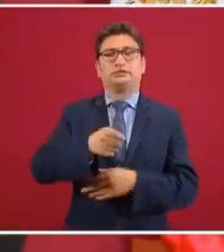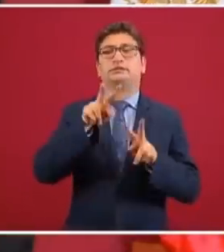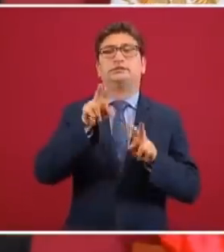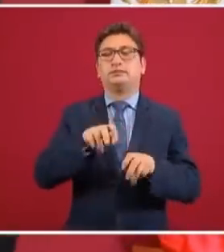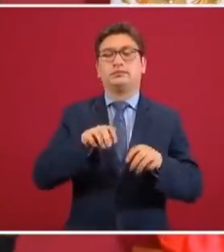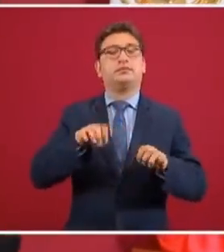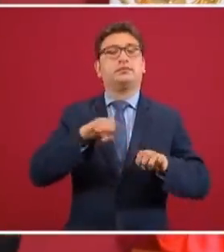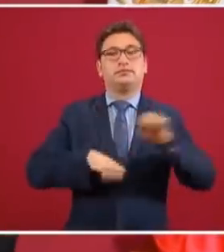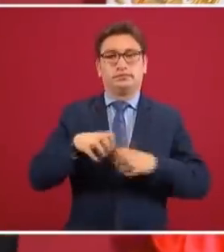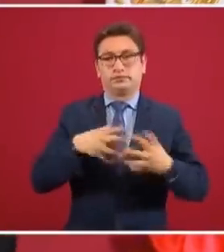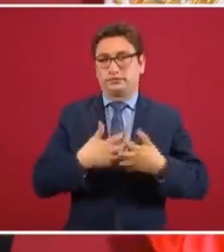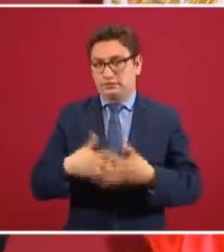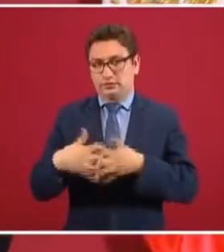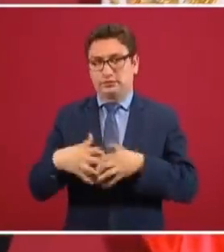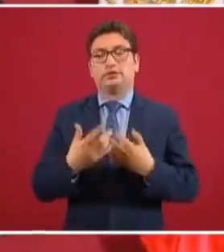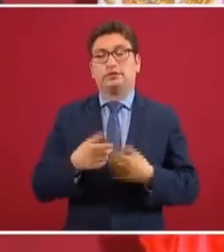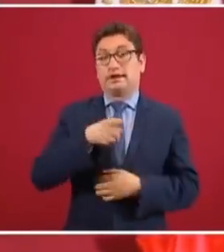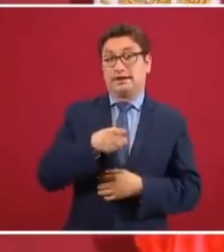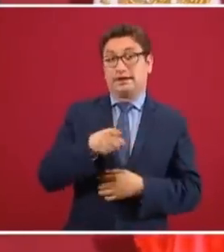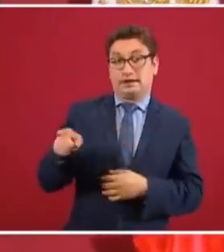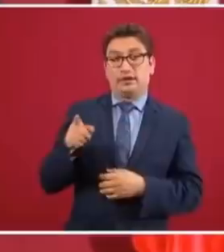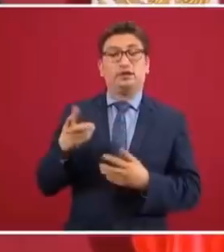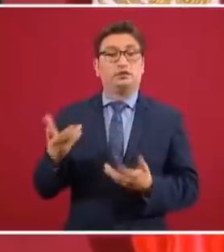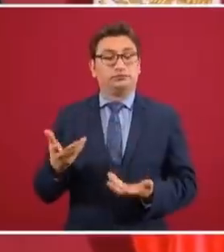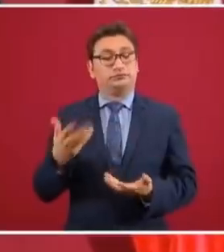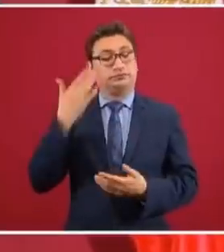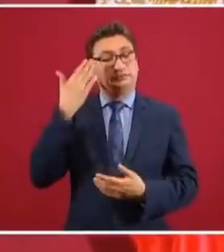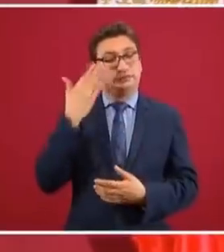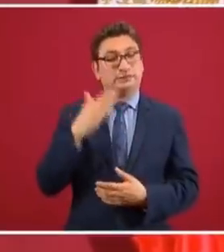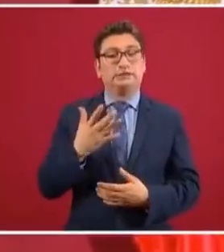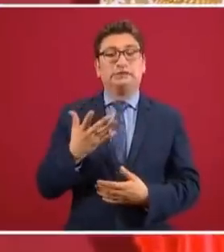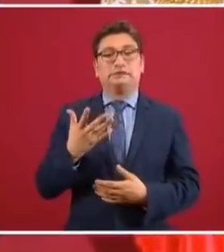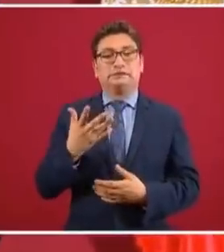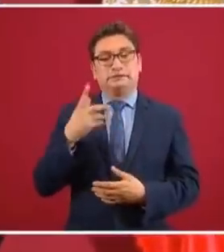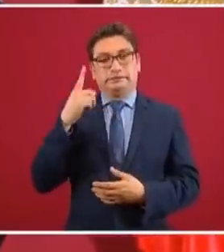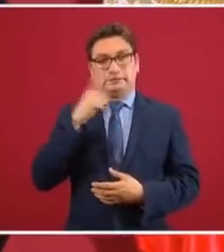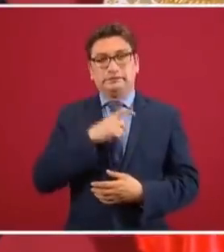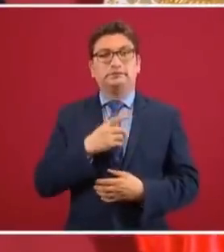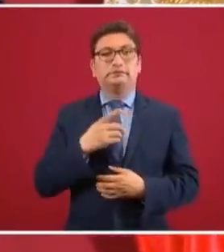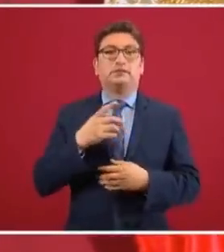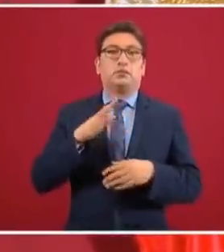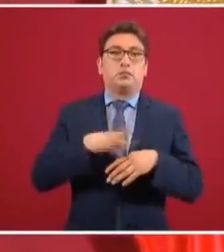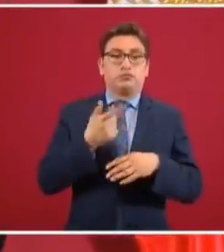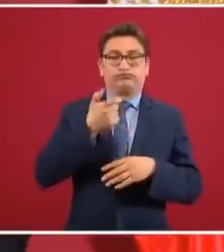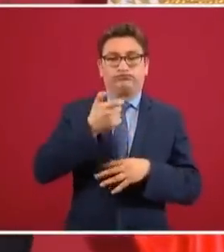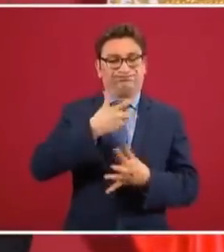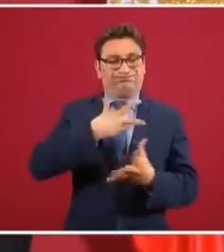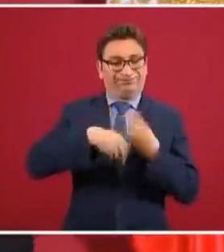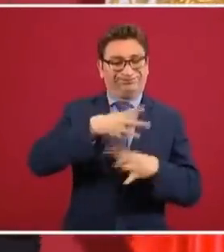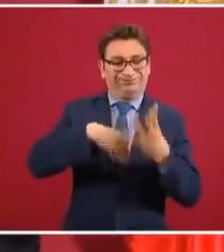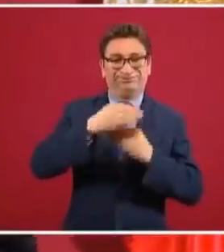empresas que a pesar de la caída de la economía